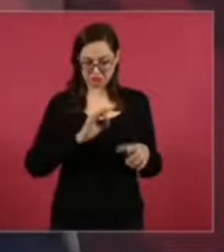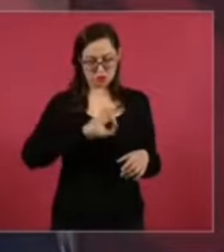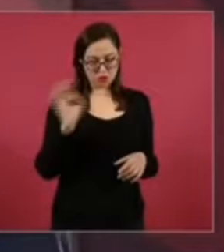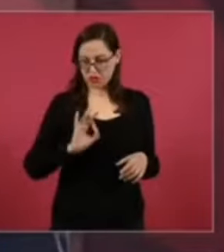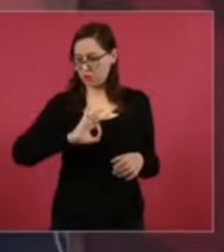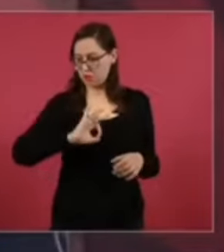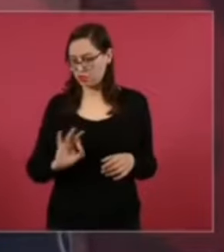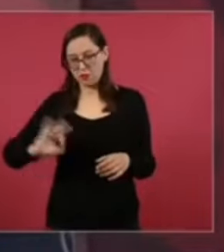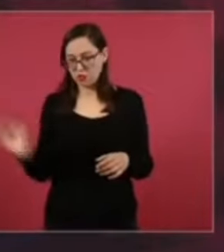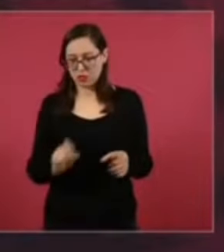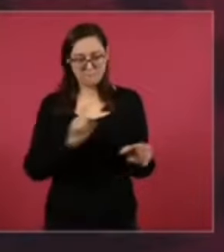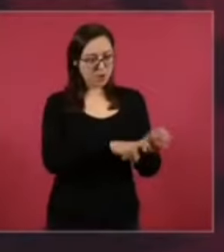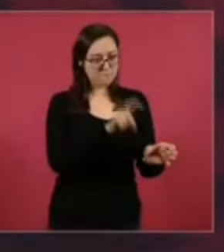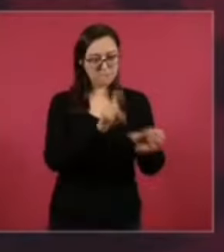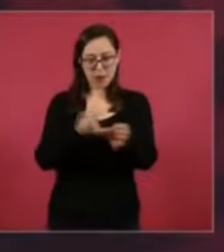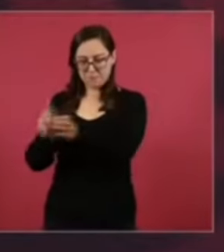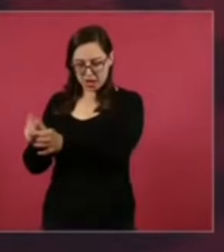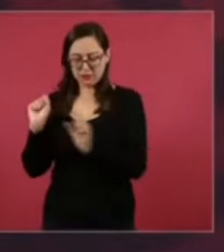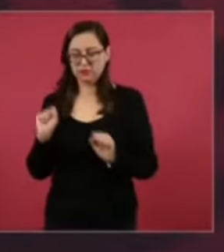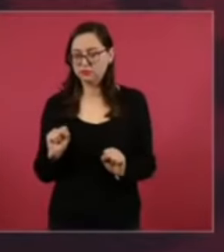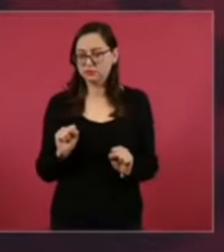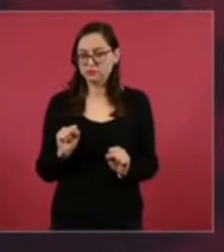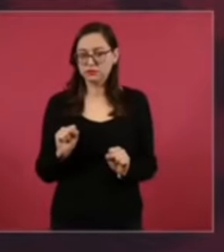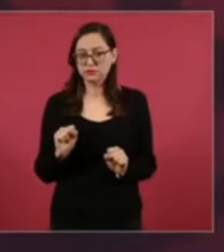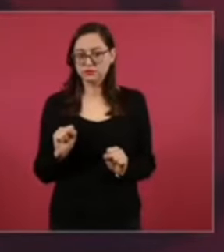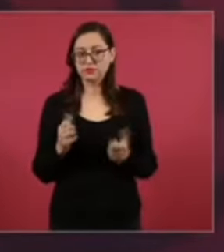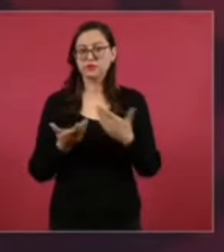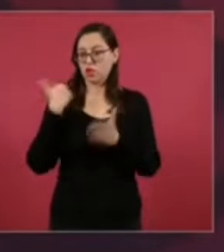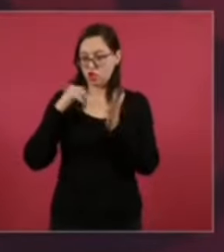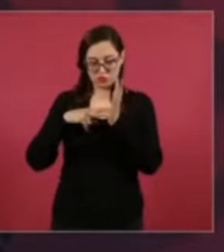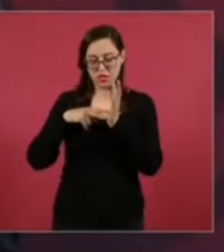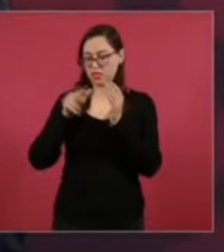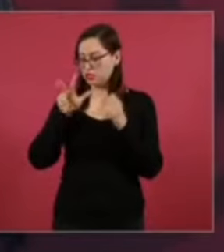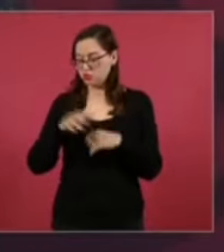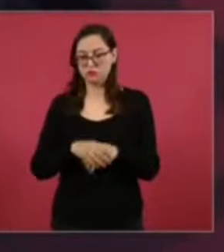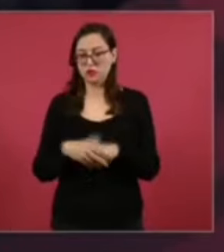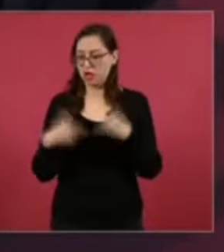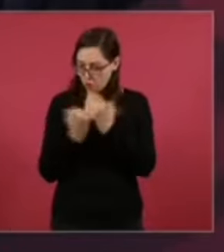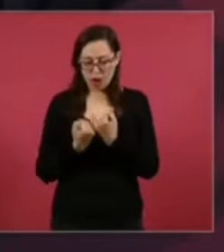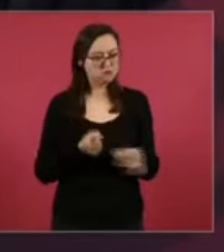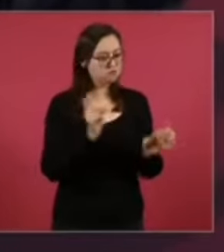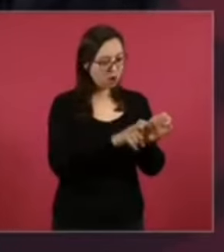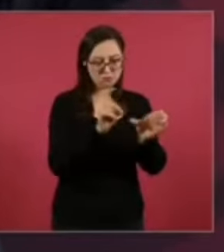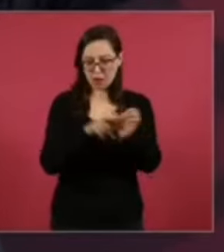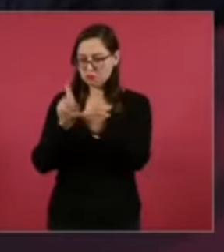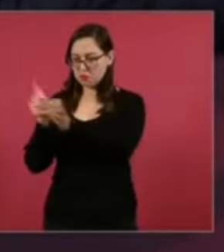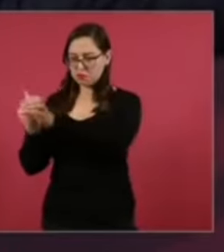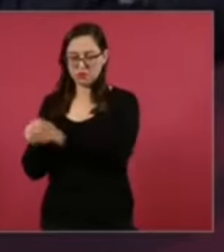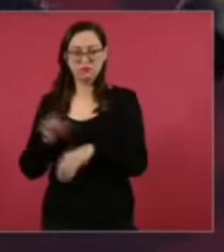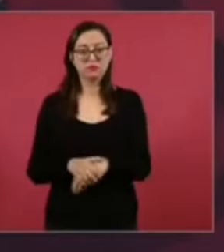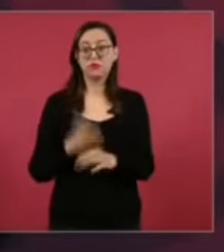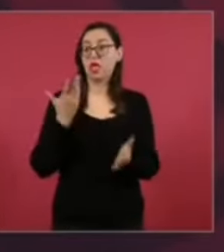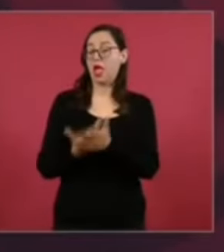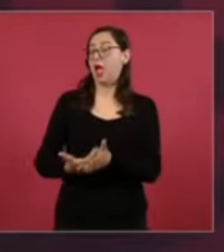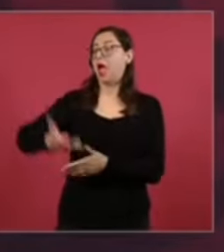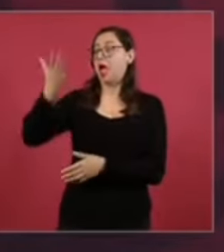en el 2018, pero así fue también antes.